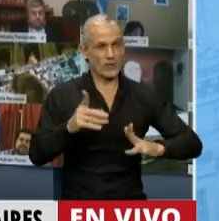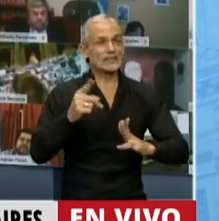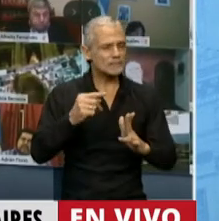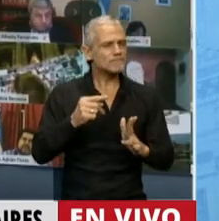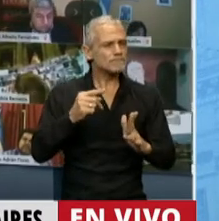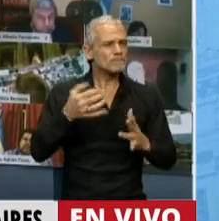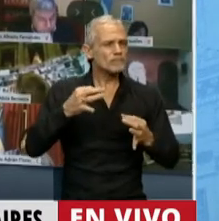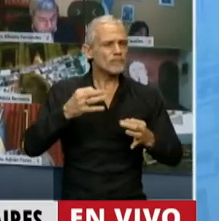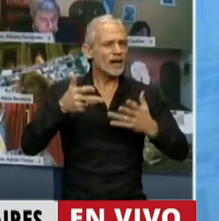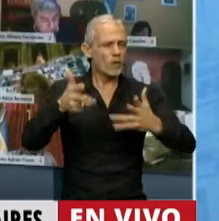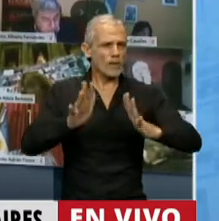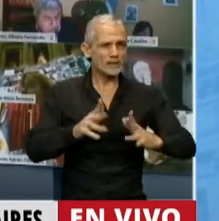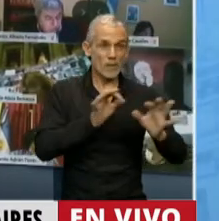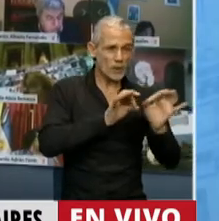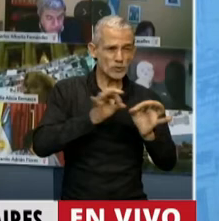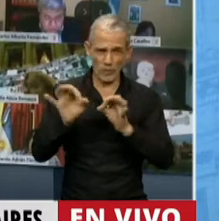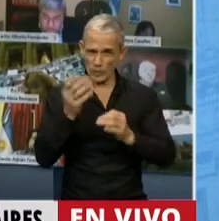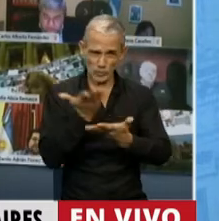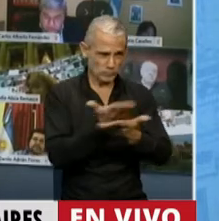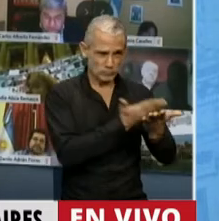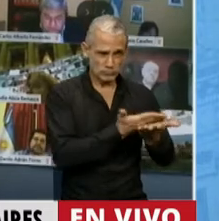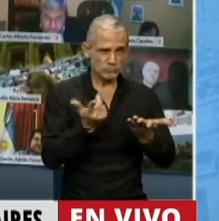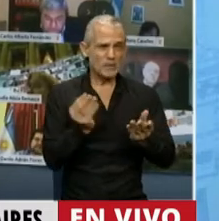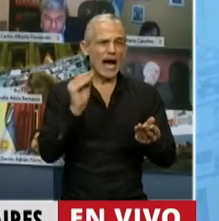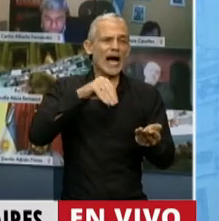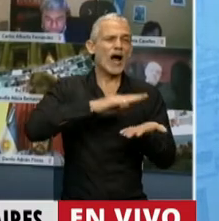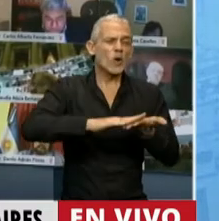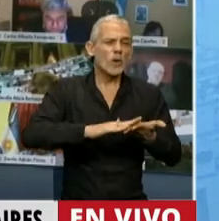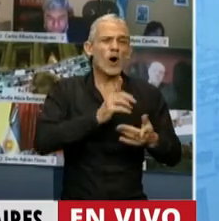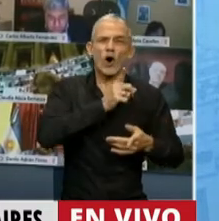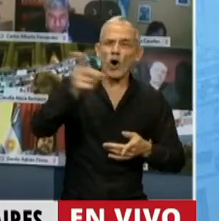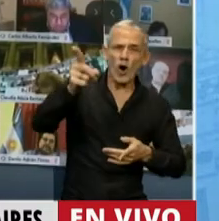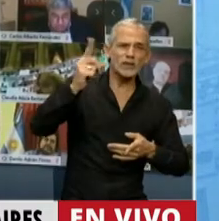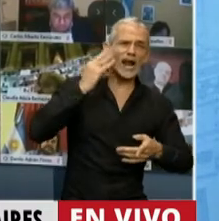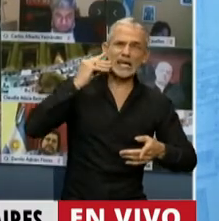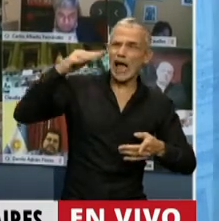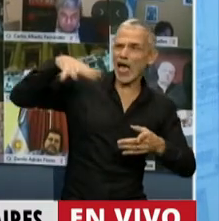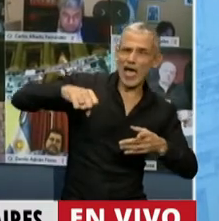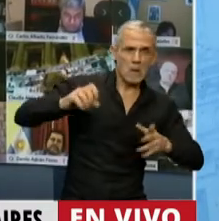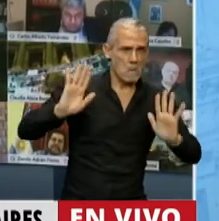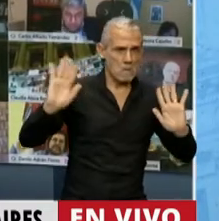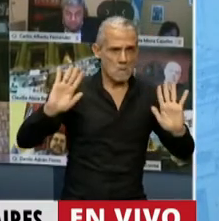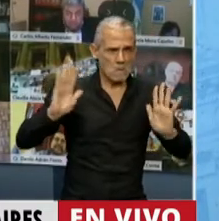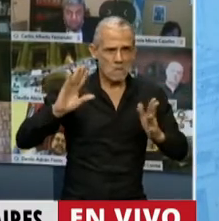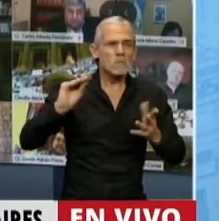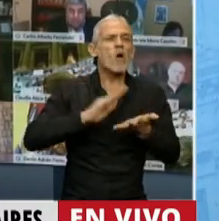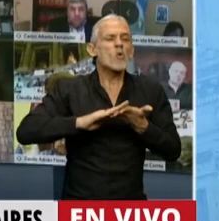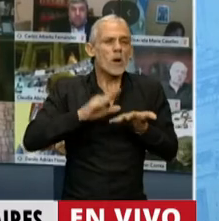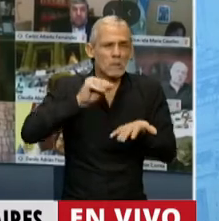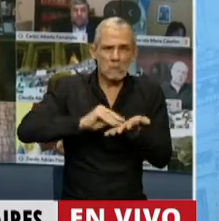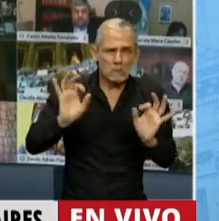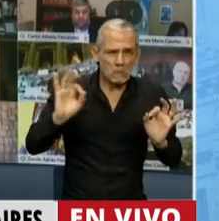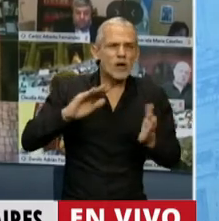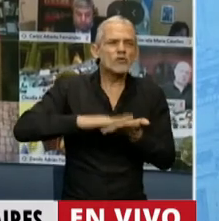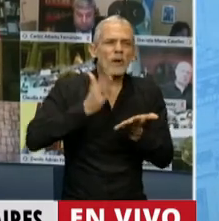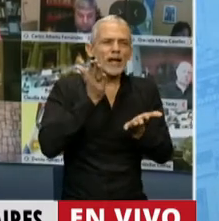siguiente, estos proyectos, en primer lugar, no agregan nada contra los imperios en defensa de los